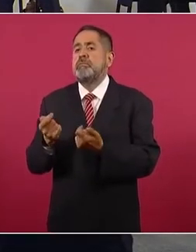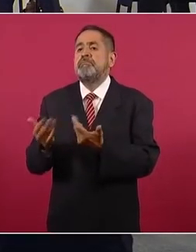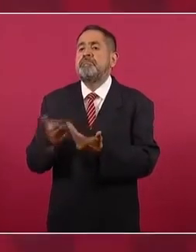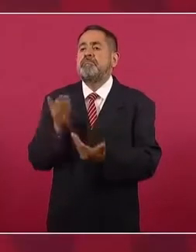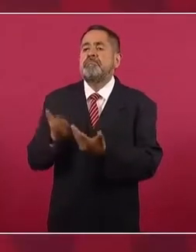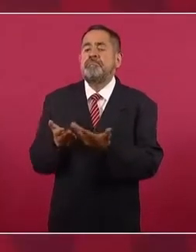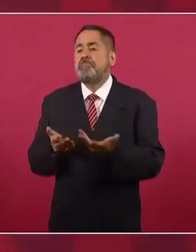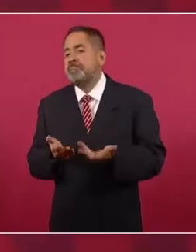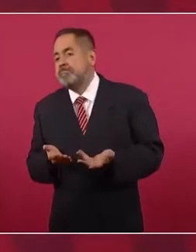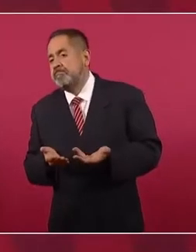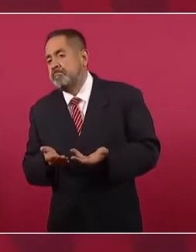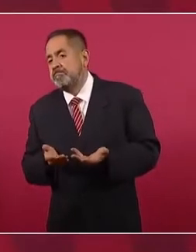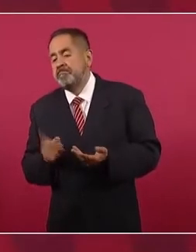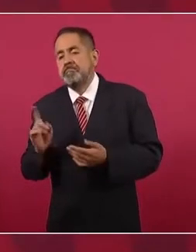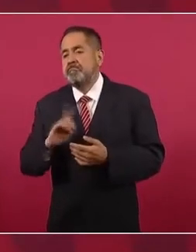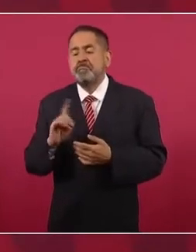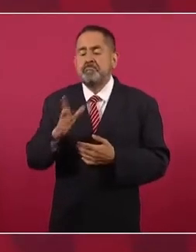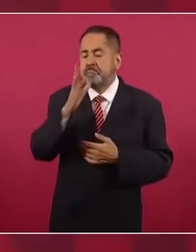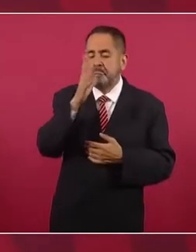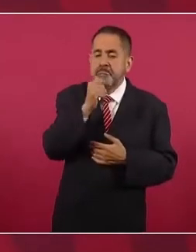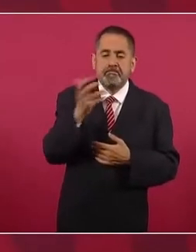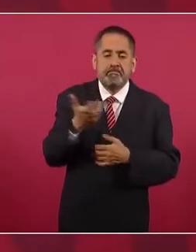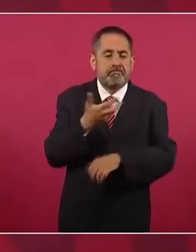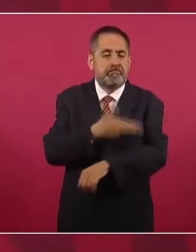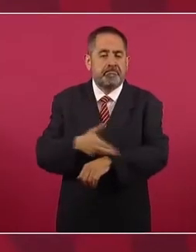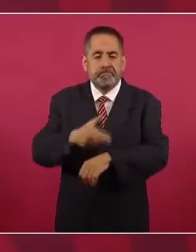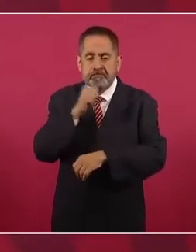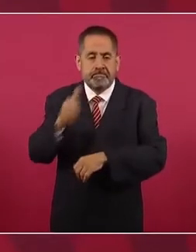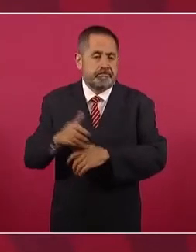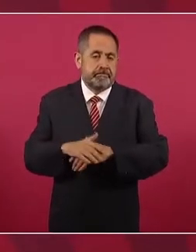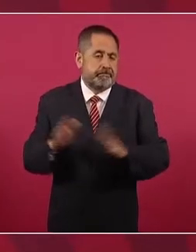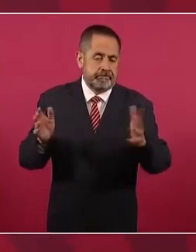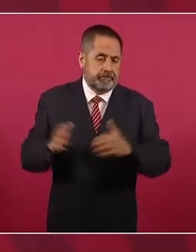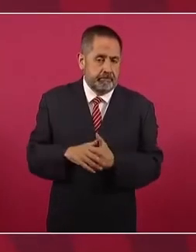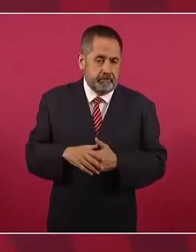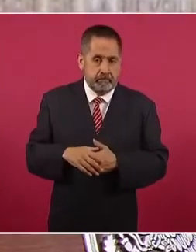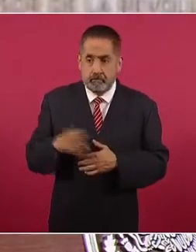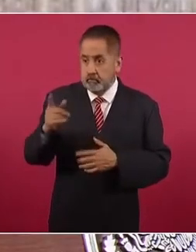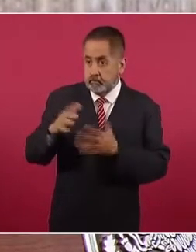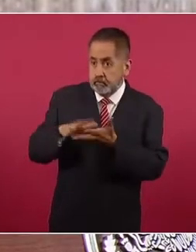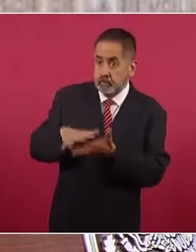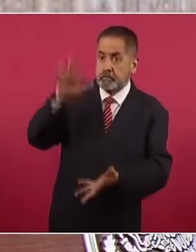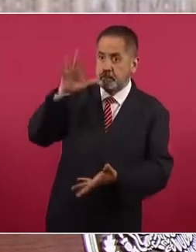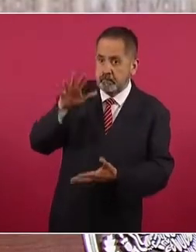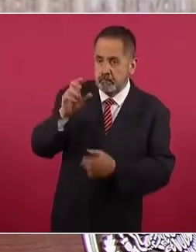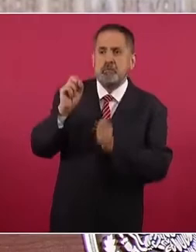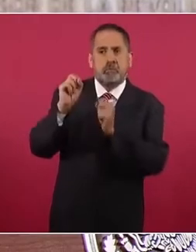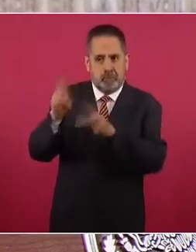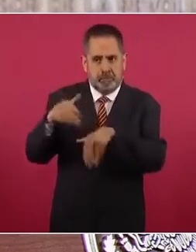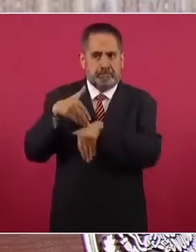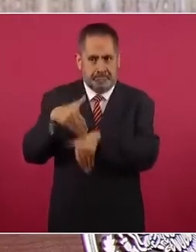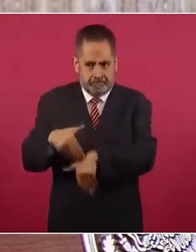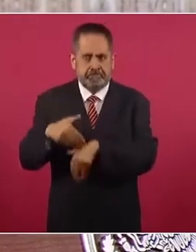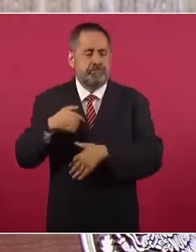consulta vinculatoria, es decir, que llevara a